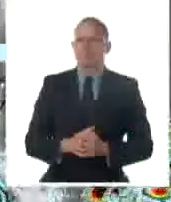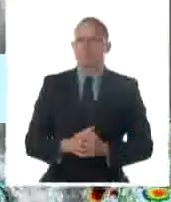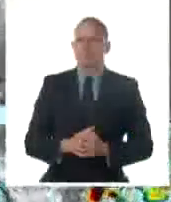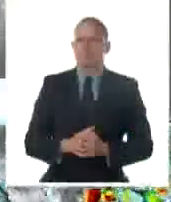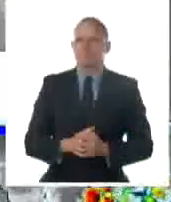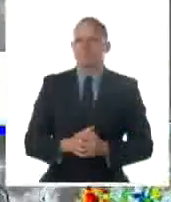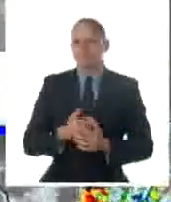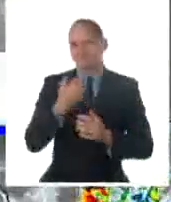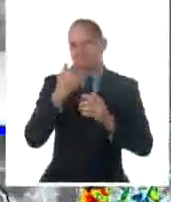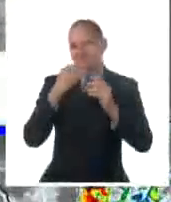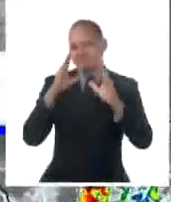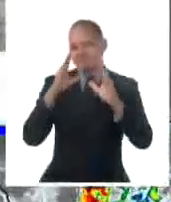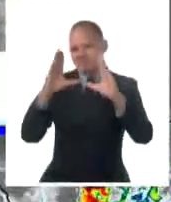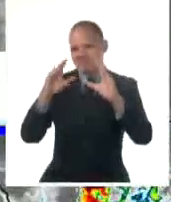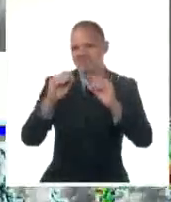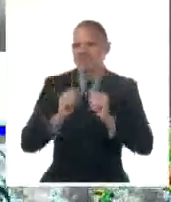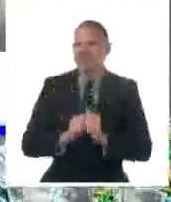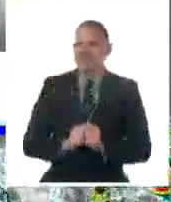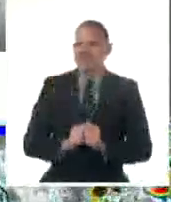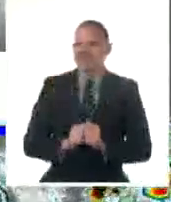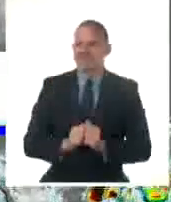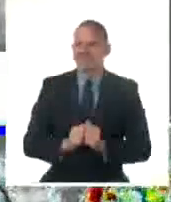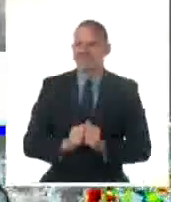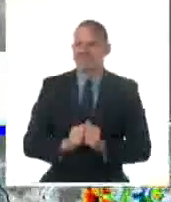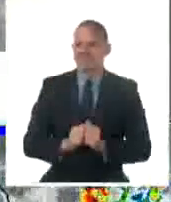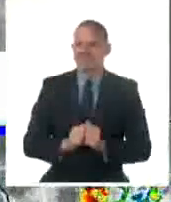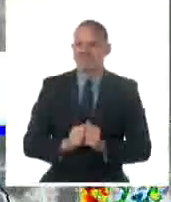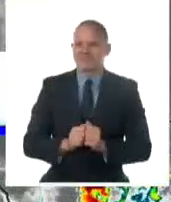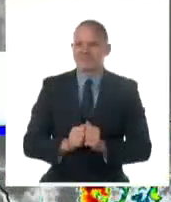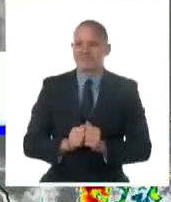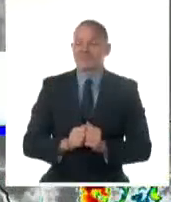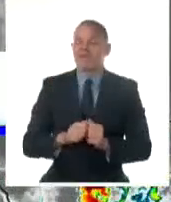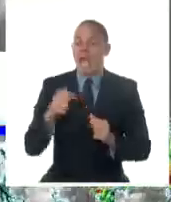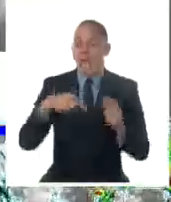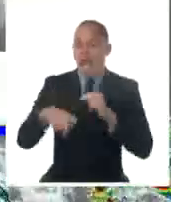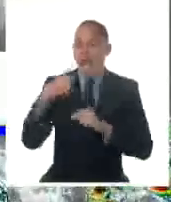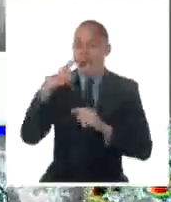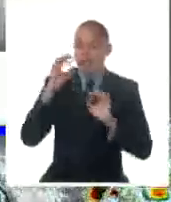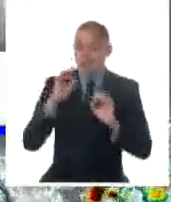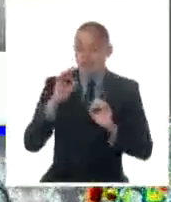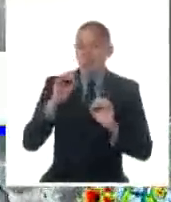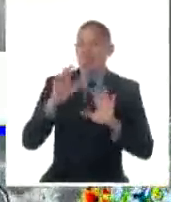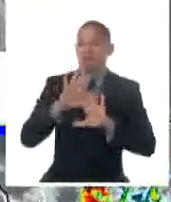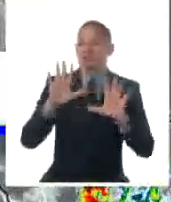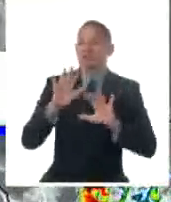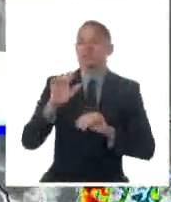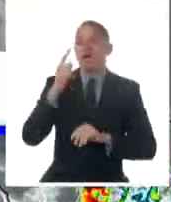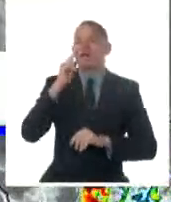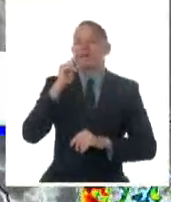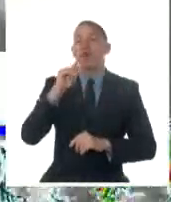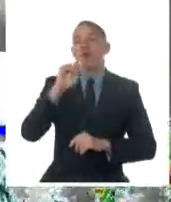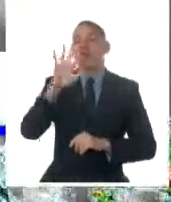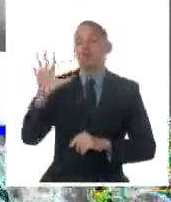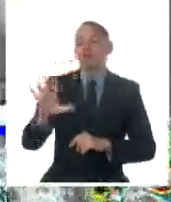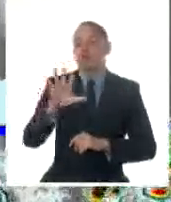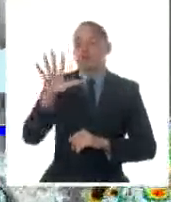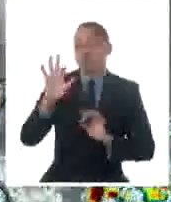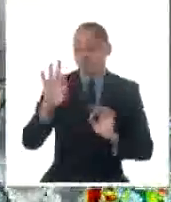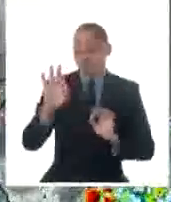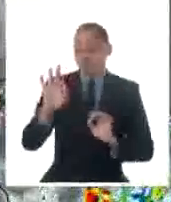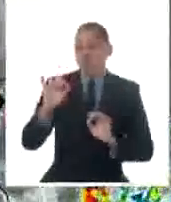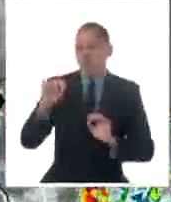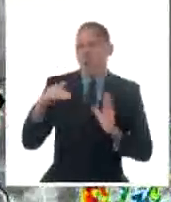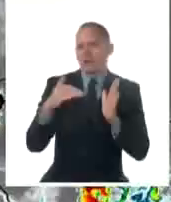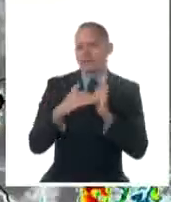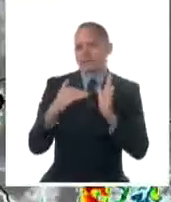Buenas noches. La depresión tropical 2 continuó ganando en organización e intensidad y se convirtió en esta